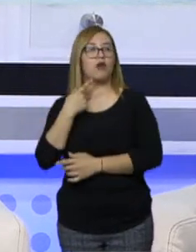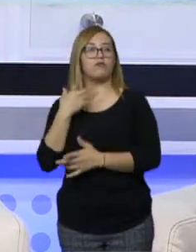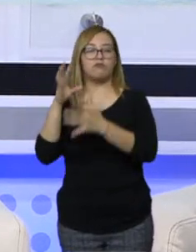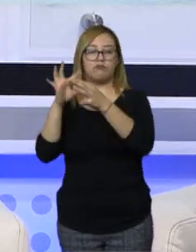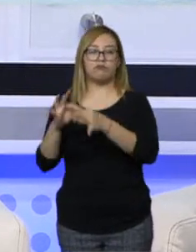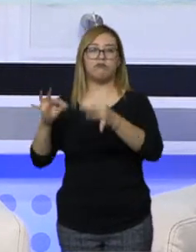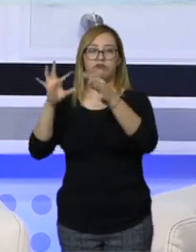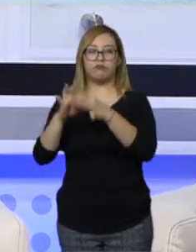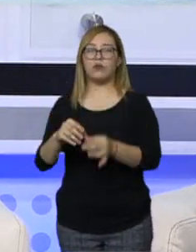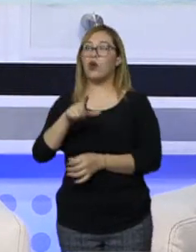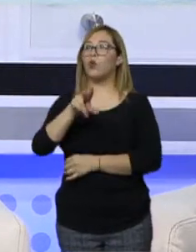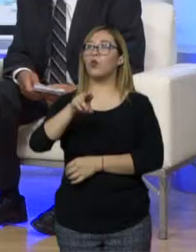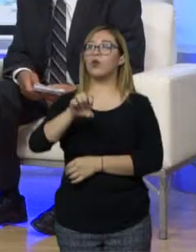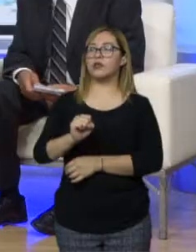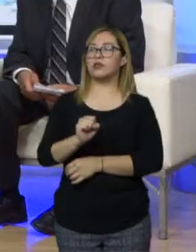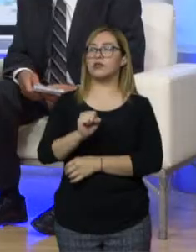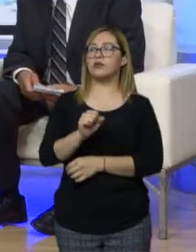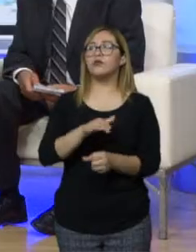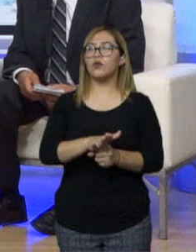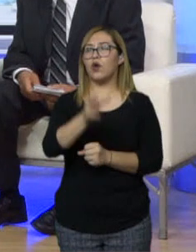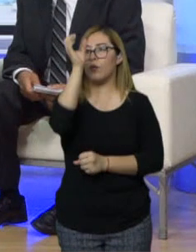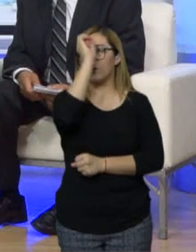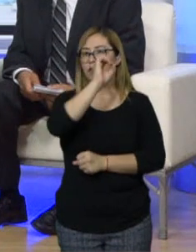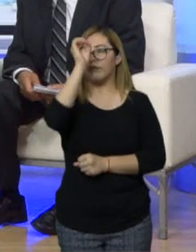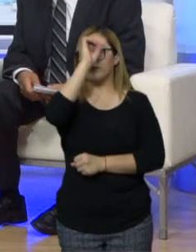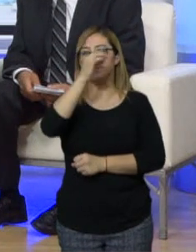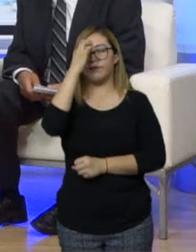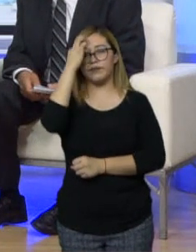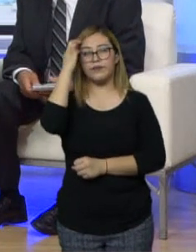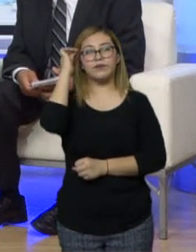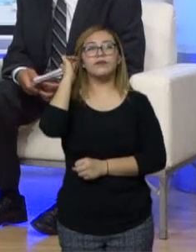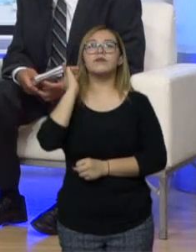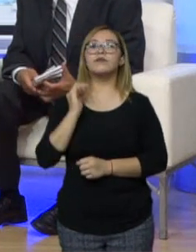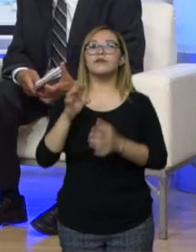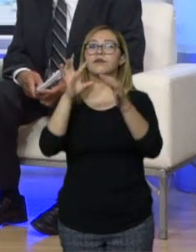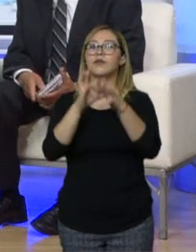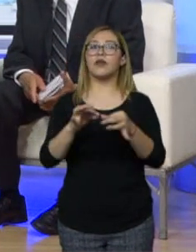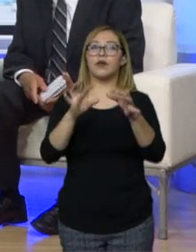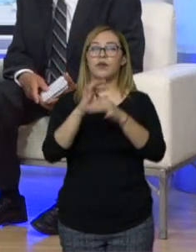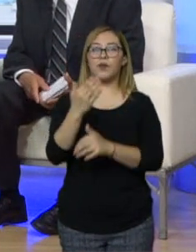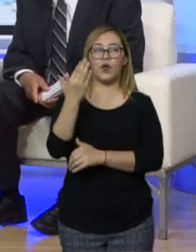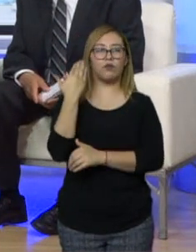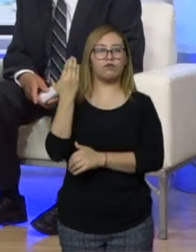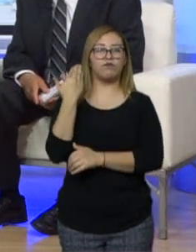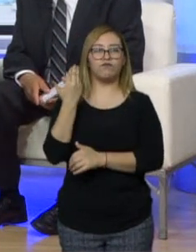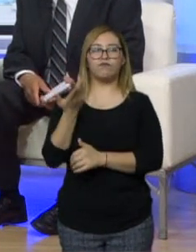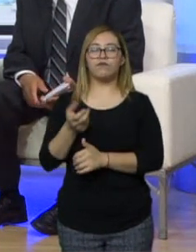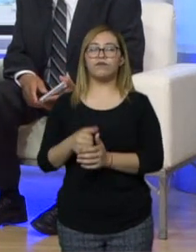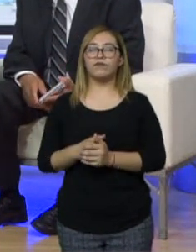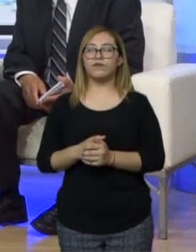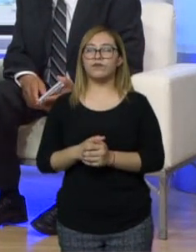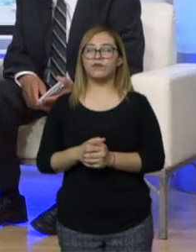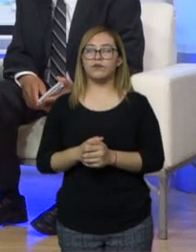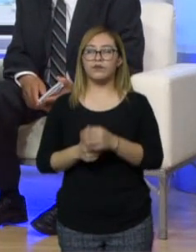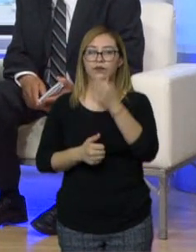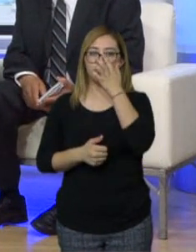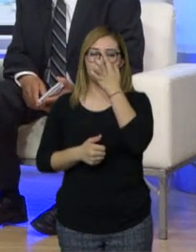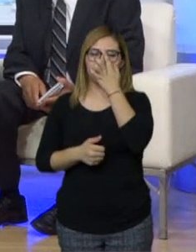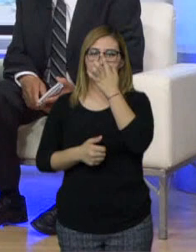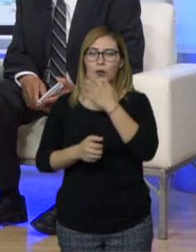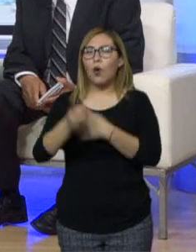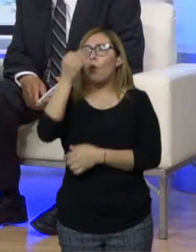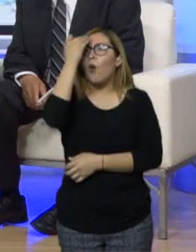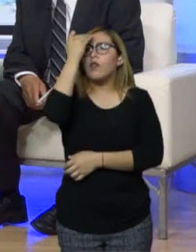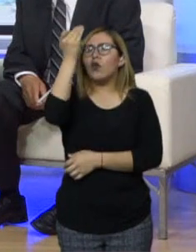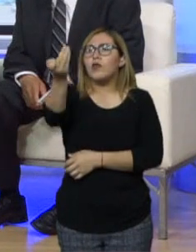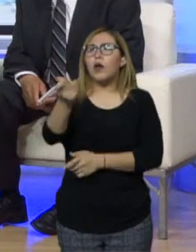hemos comentado ya. Luis Arrejir. Trato de acordarme, de hecho, comentábamos hace rato, José Luis Suárez, el tiempo que dura un titular de la